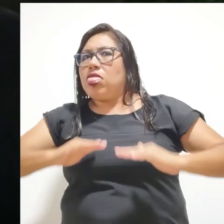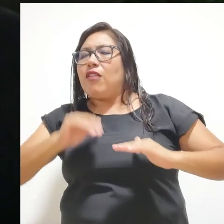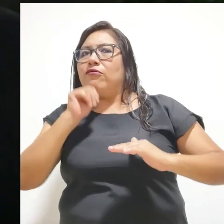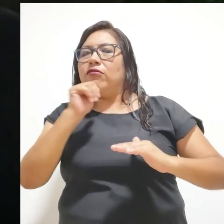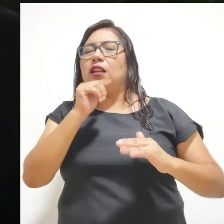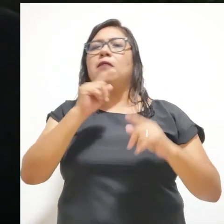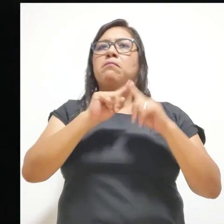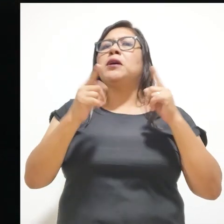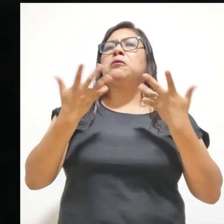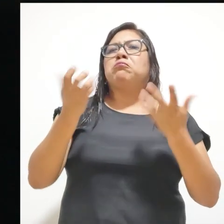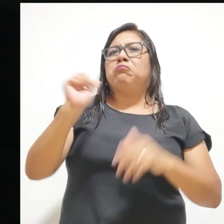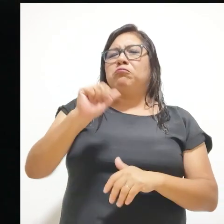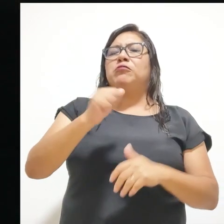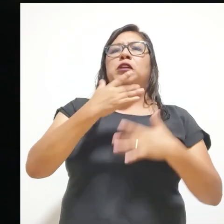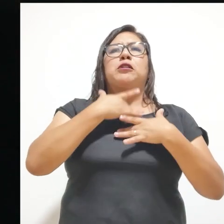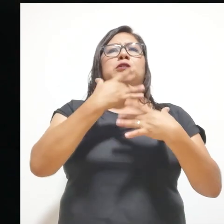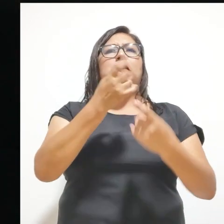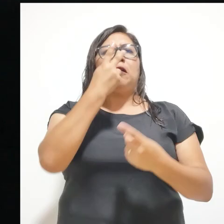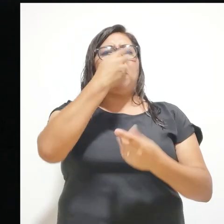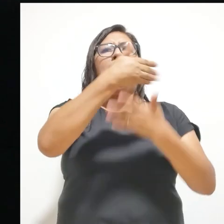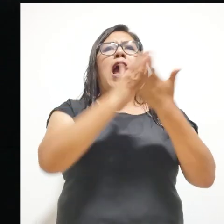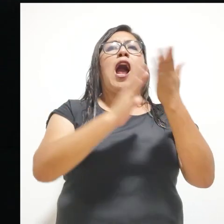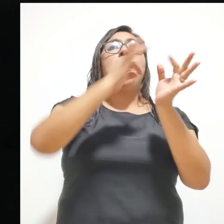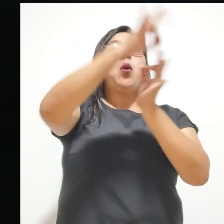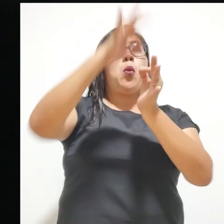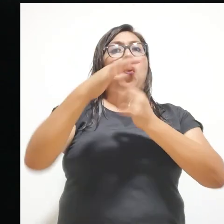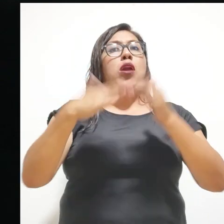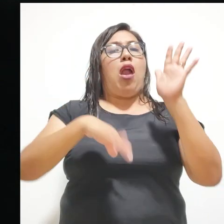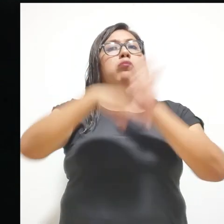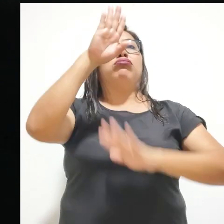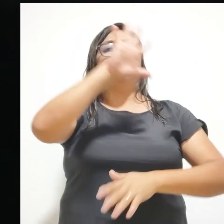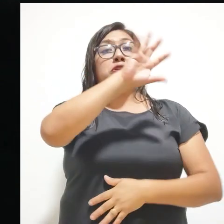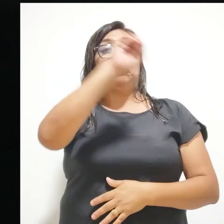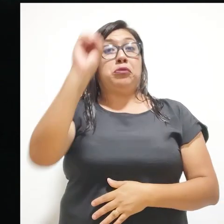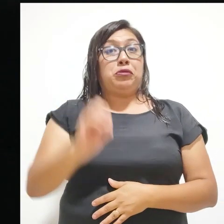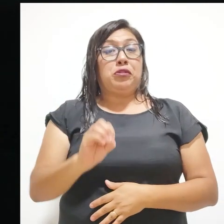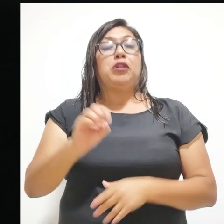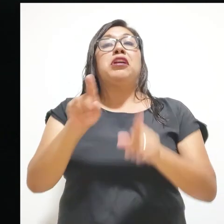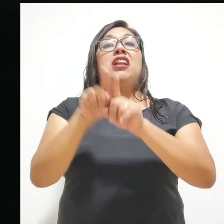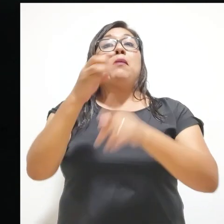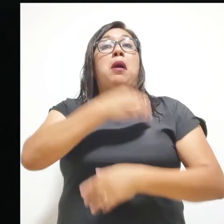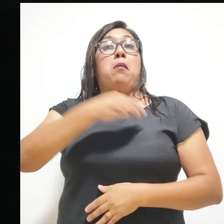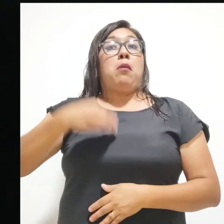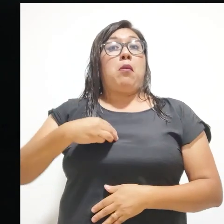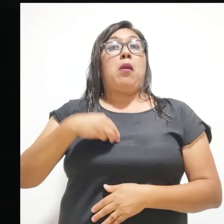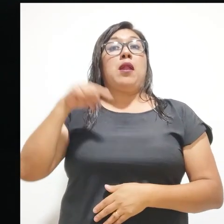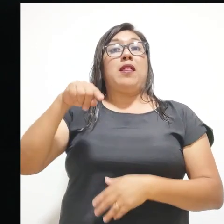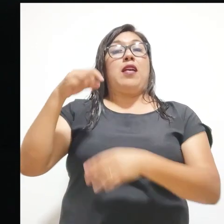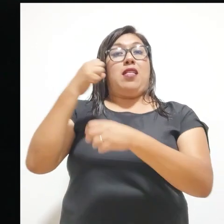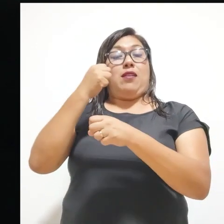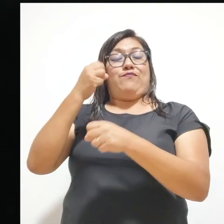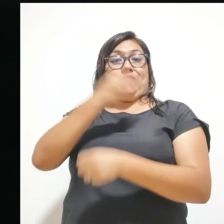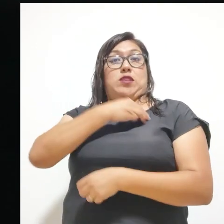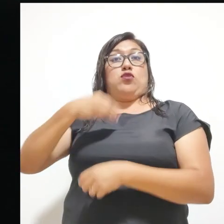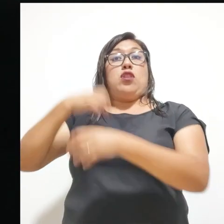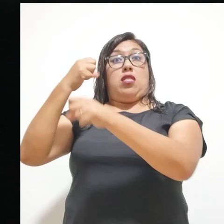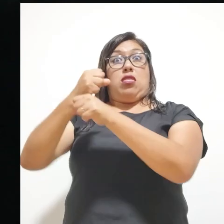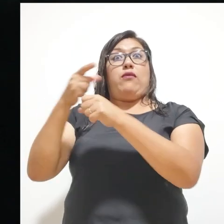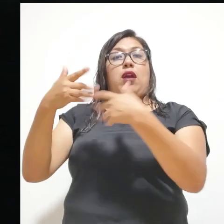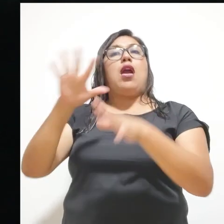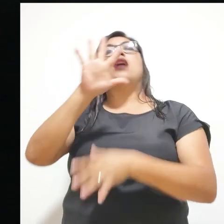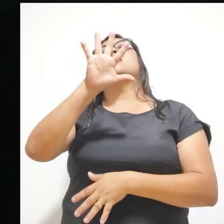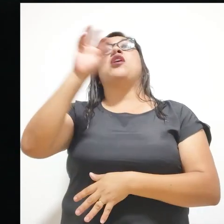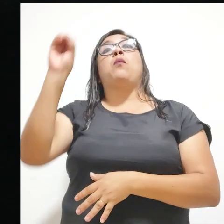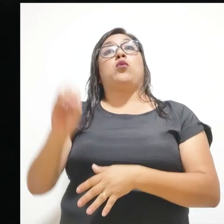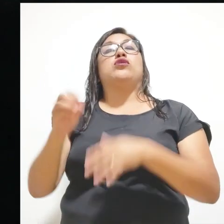Sí, es interesante decir que hay como 6 regiones que ya están en el 5%, un solo ministerio que es el Ministerio de Trabajo acaba de superar el